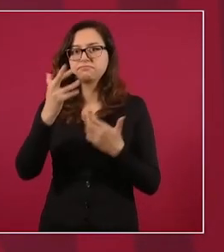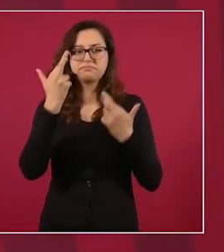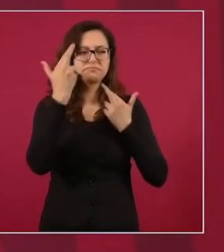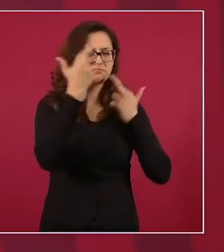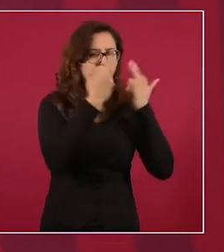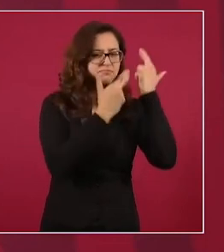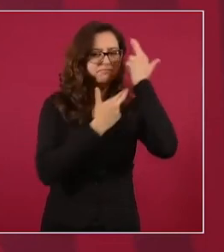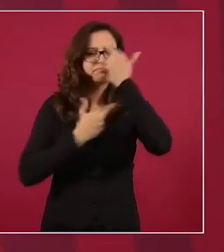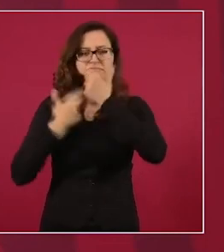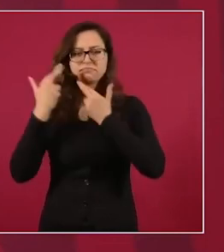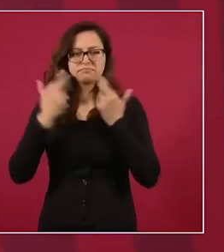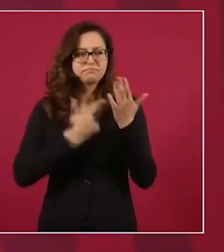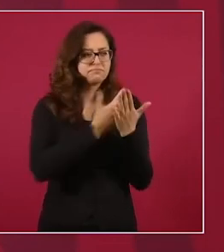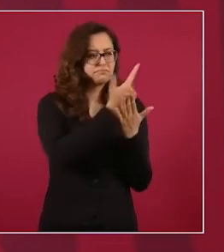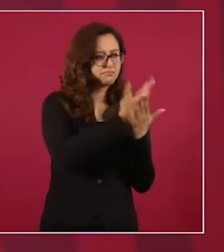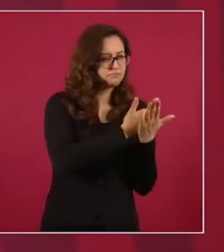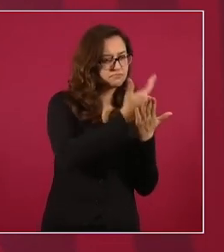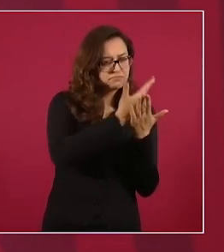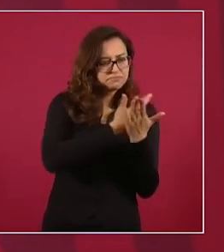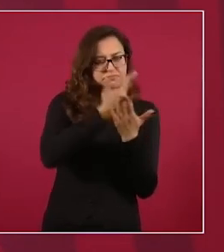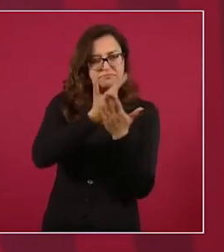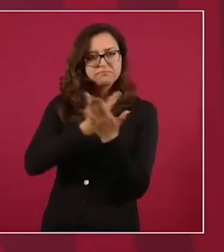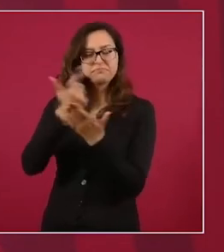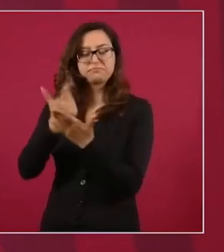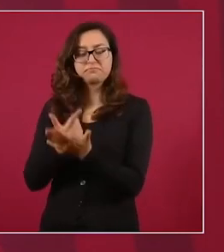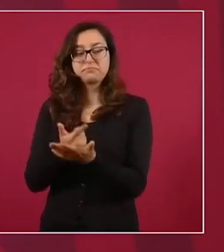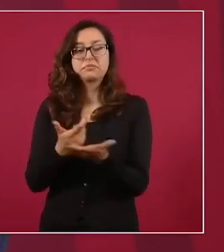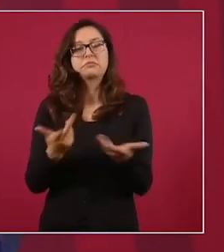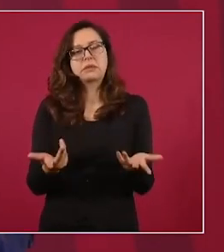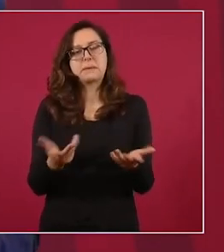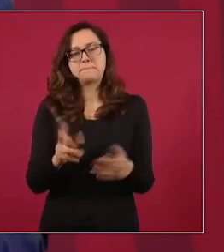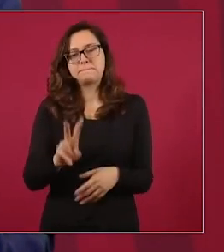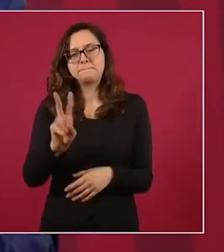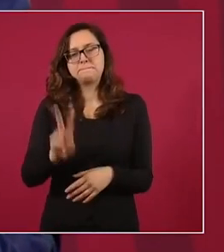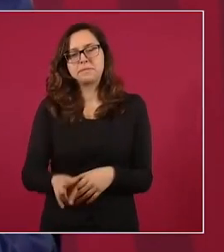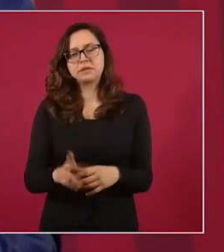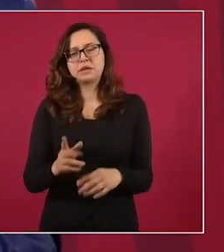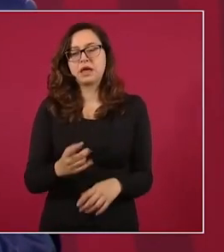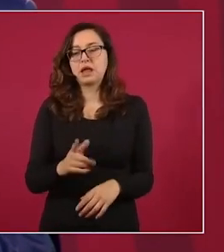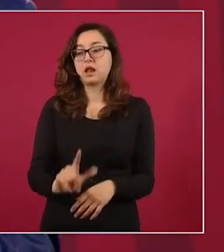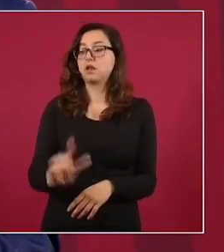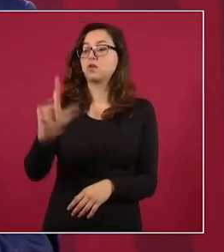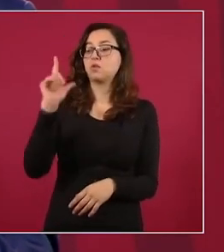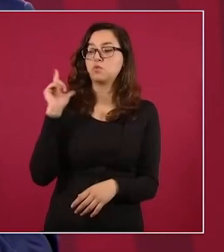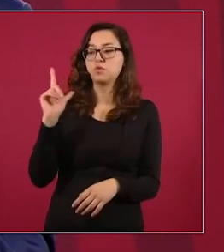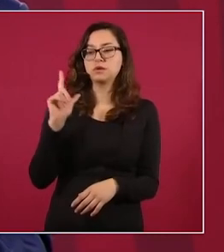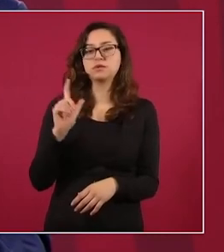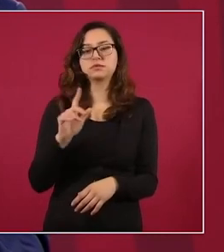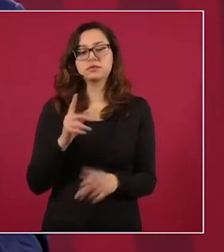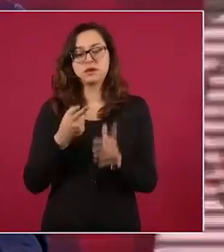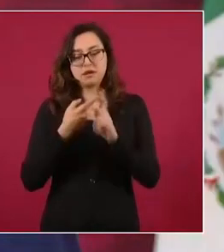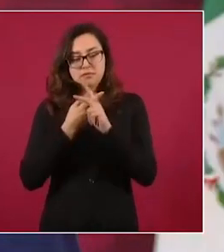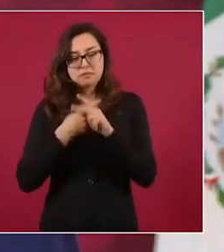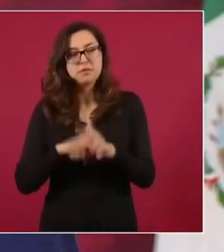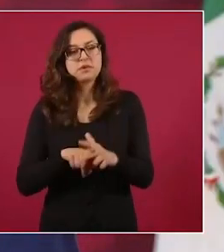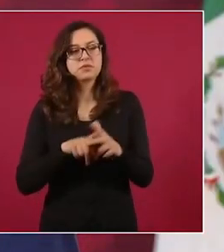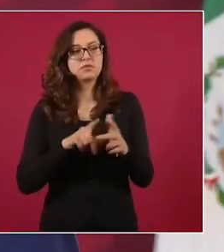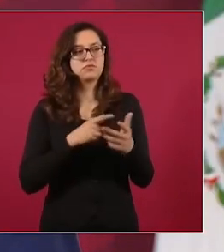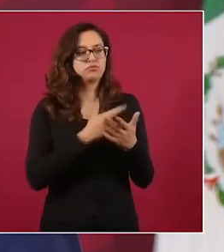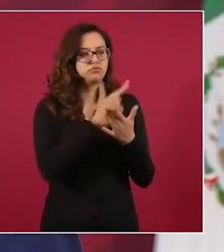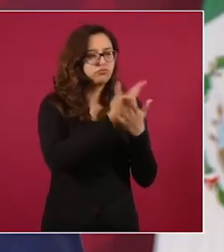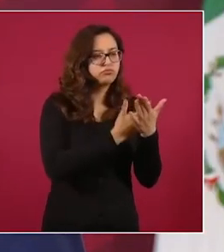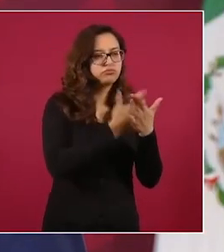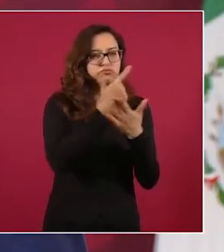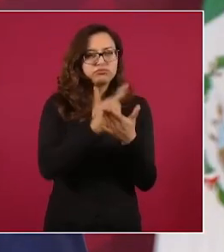el 19, de viviendas afectadas en Michoacán, en Colima,